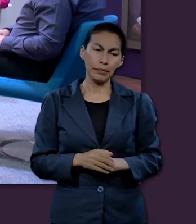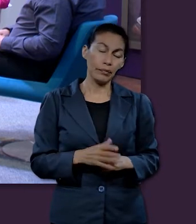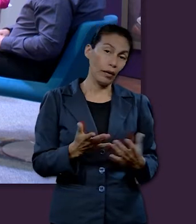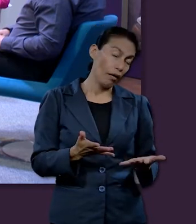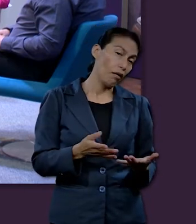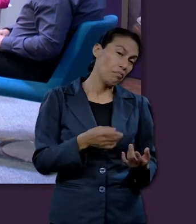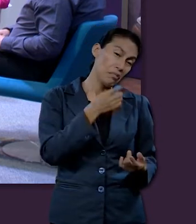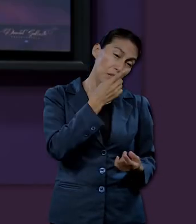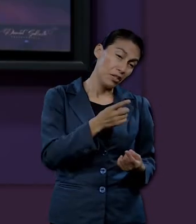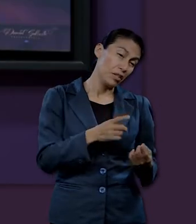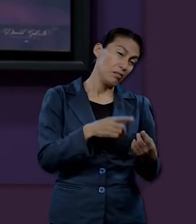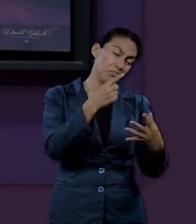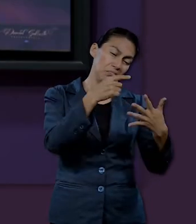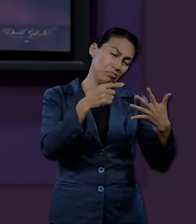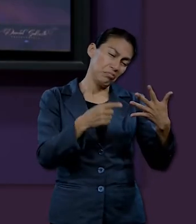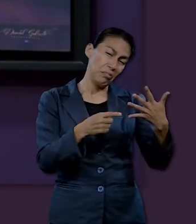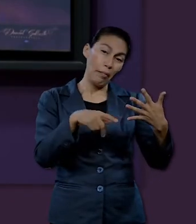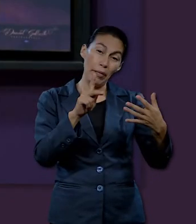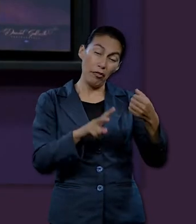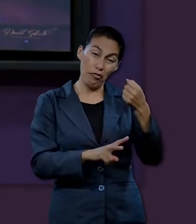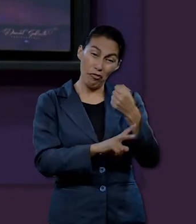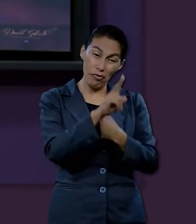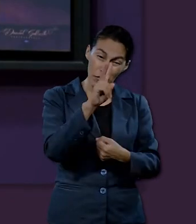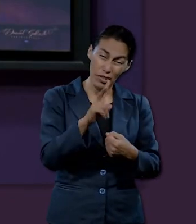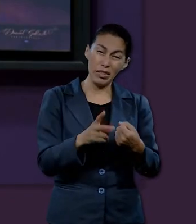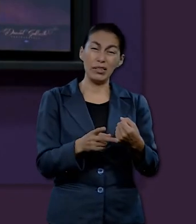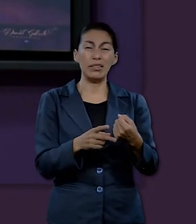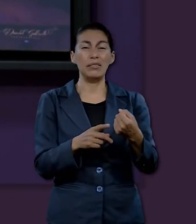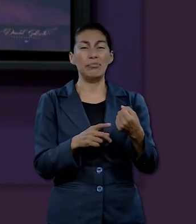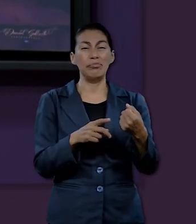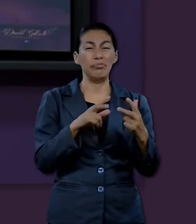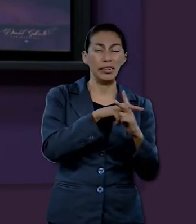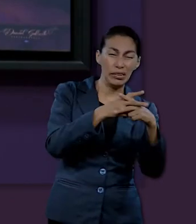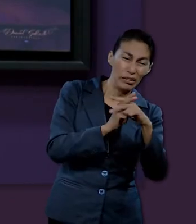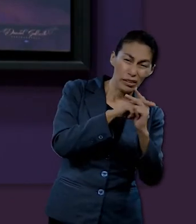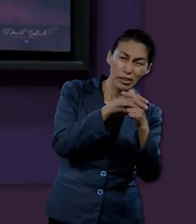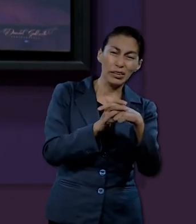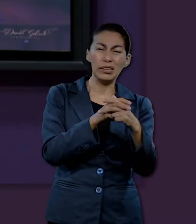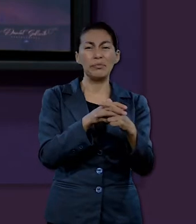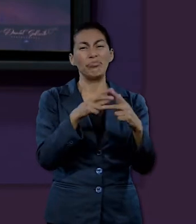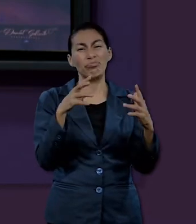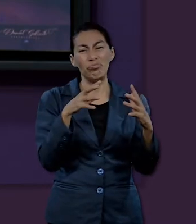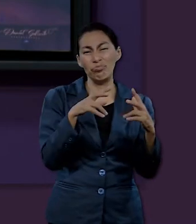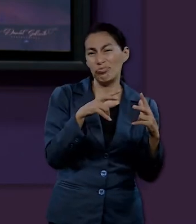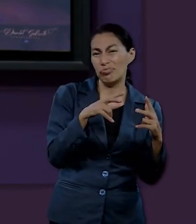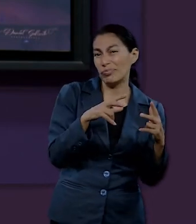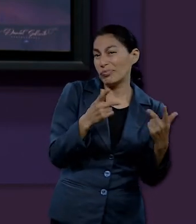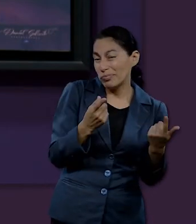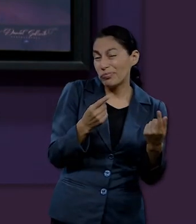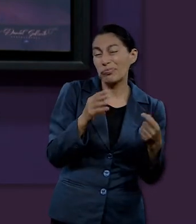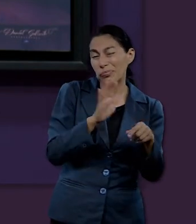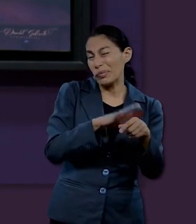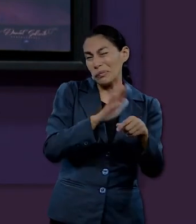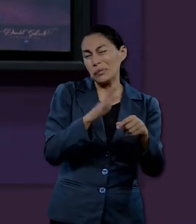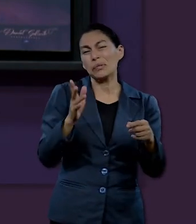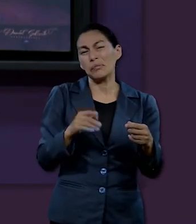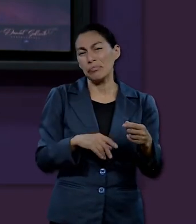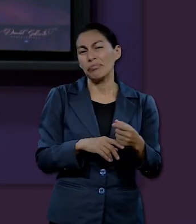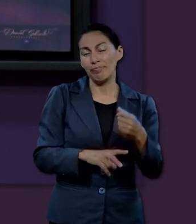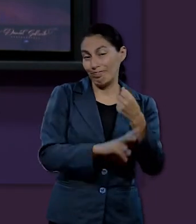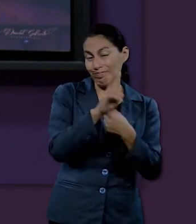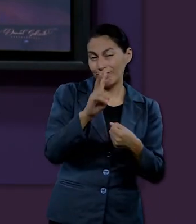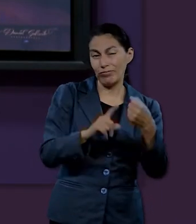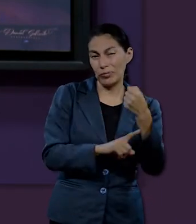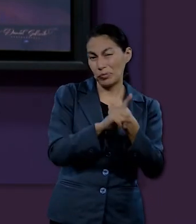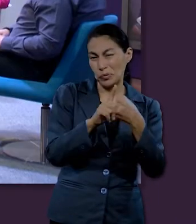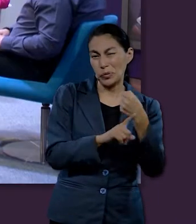a muchos. Uno de ellos es la violencia. Había violencia, había riñas, peleas. Creo que la violencia es uno de los que